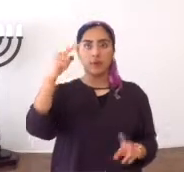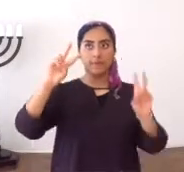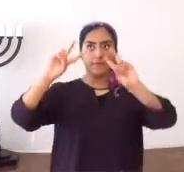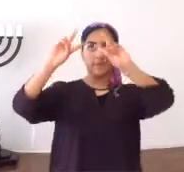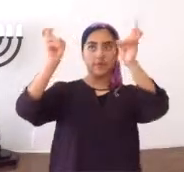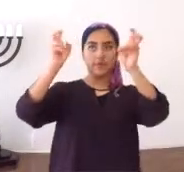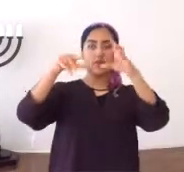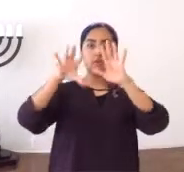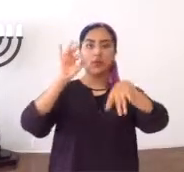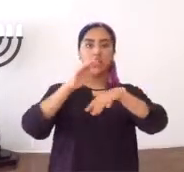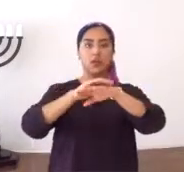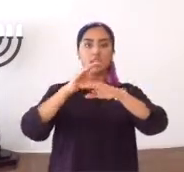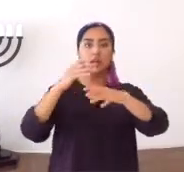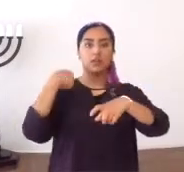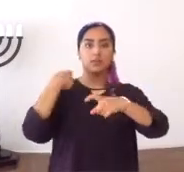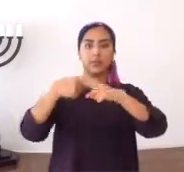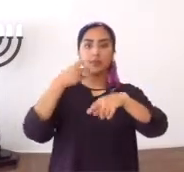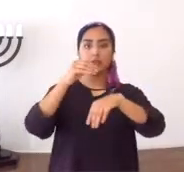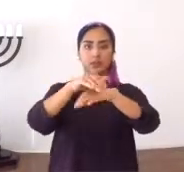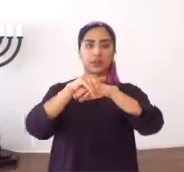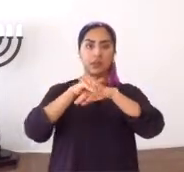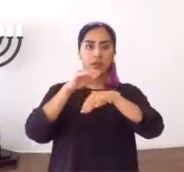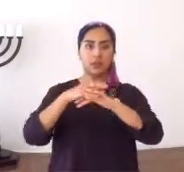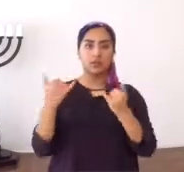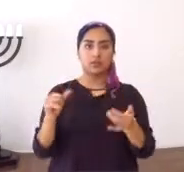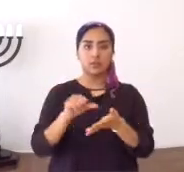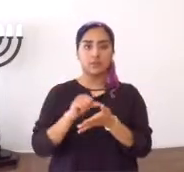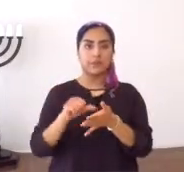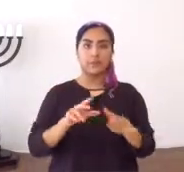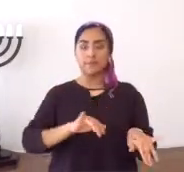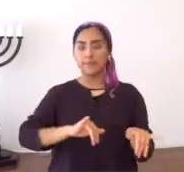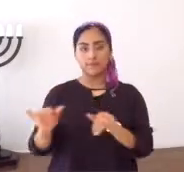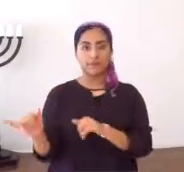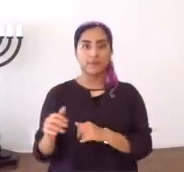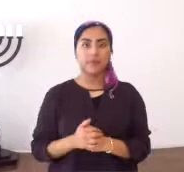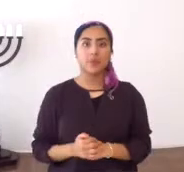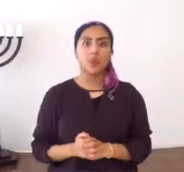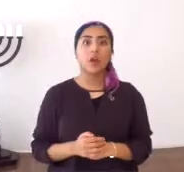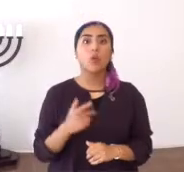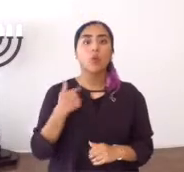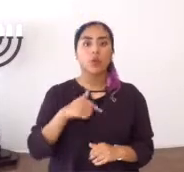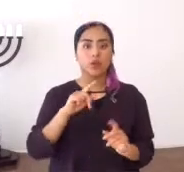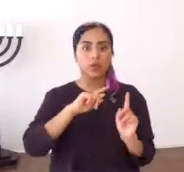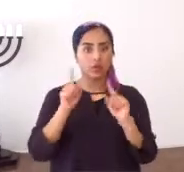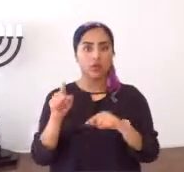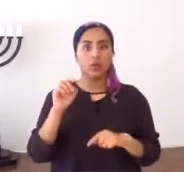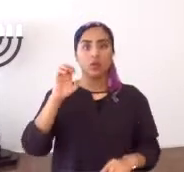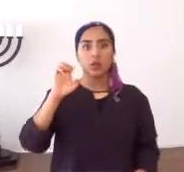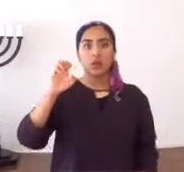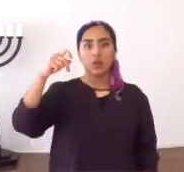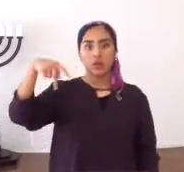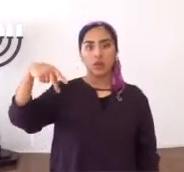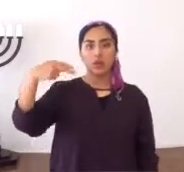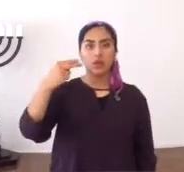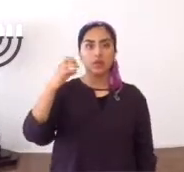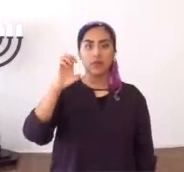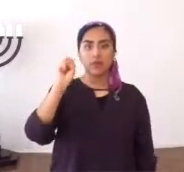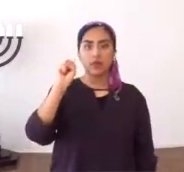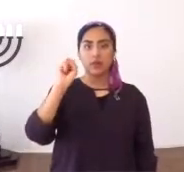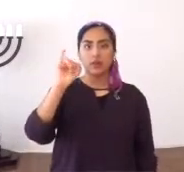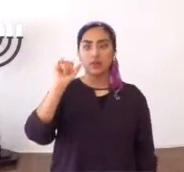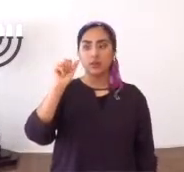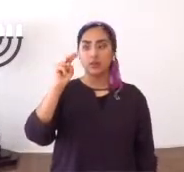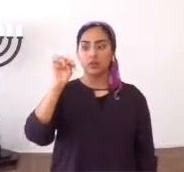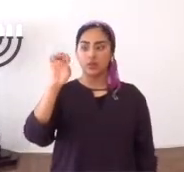audio, la Torah, que por cierto, ya lo encuentra usted, en español, en inglés, en esta misma página, de internet, vamos a Efesios,